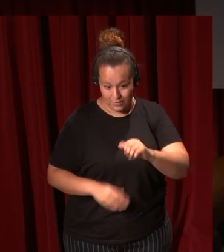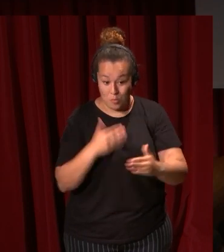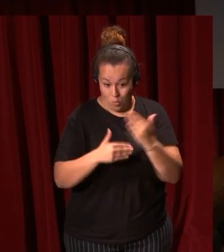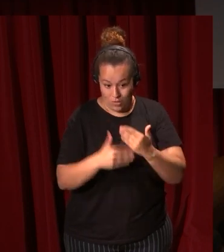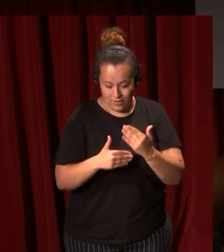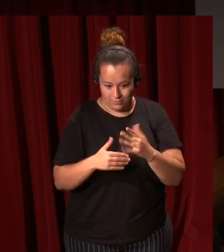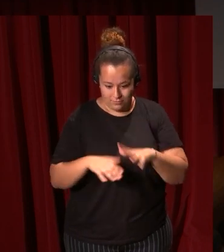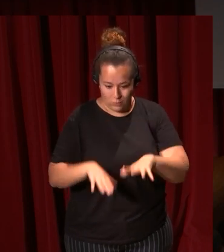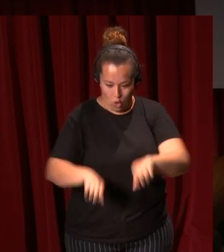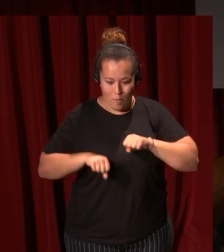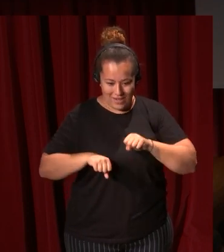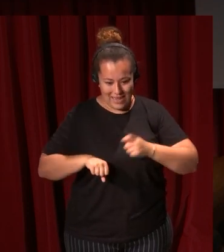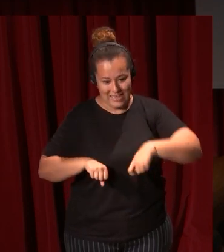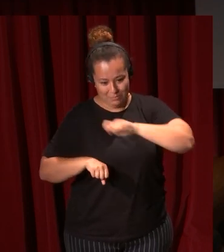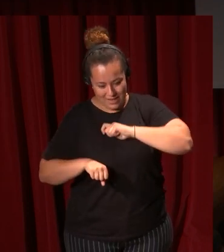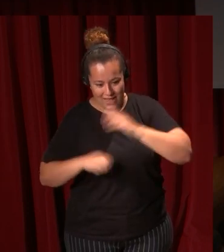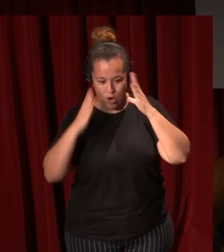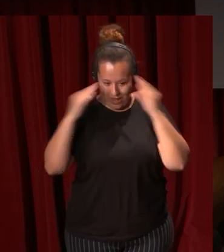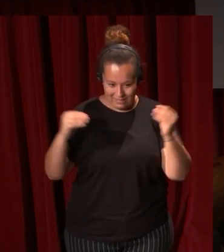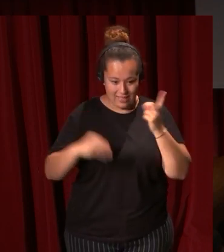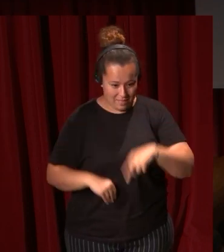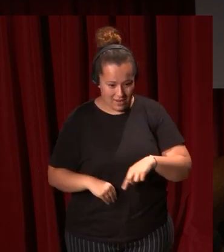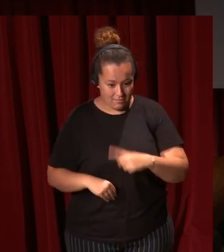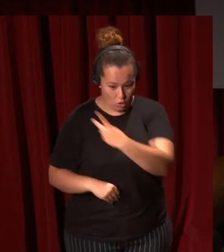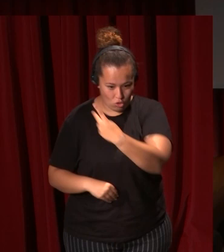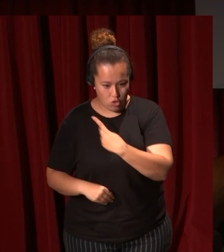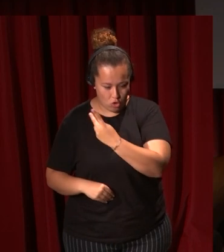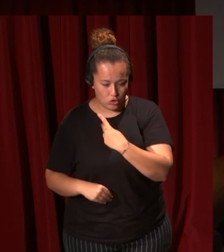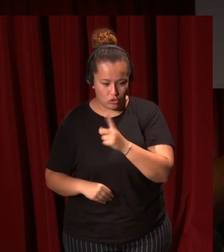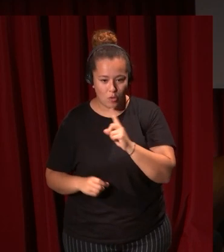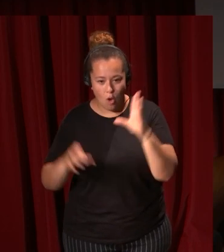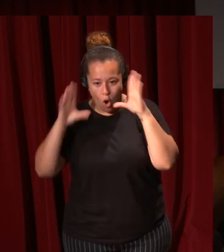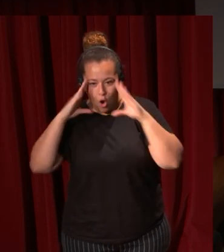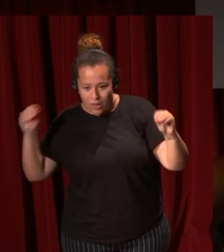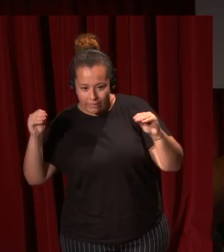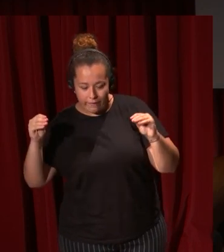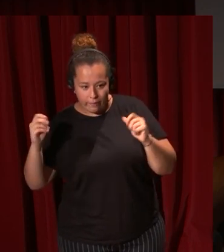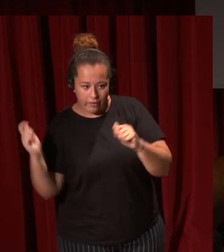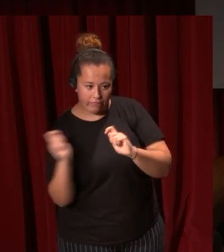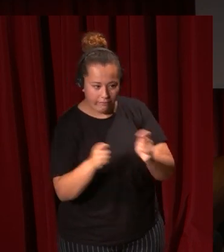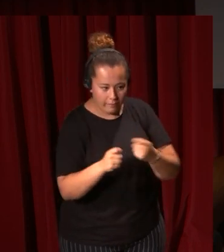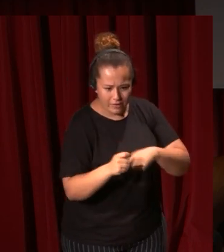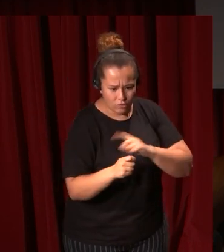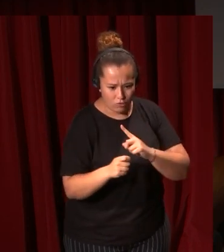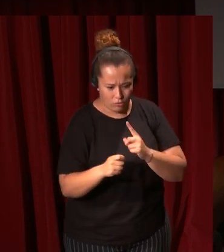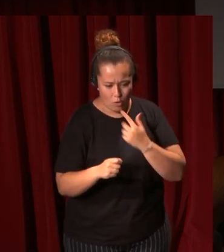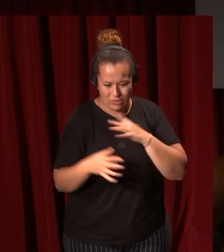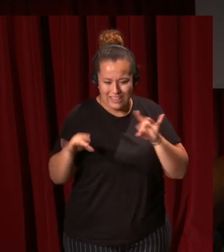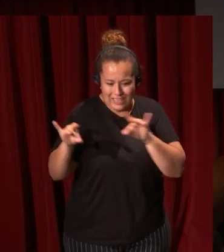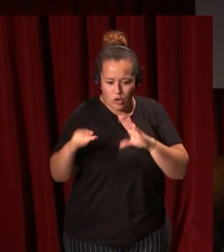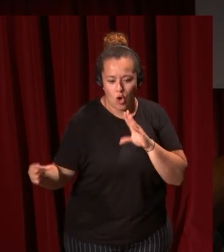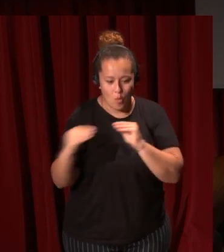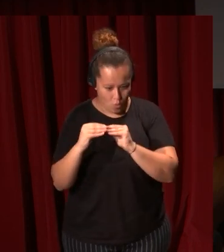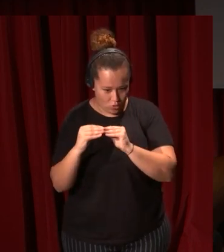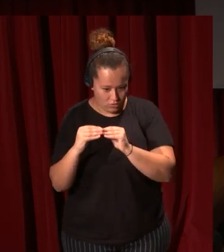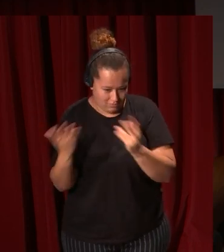como en Holanda no gobiernan Holanda para España sino que son parte de un territorio común bueno es otra cuestión en la que